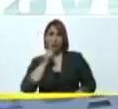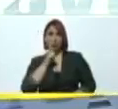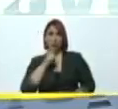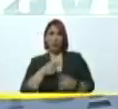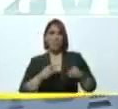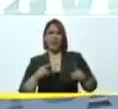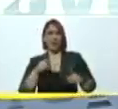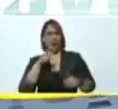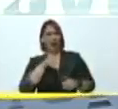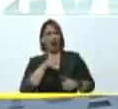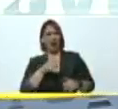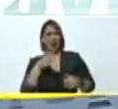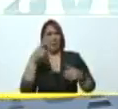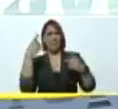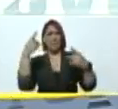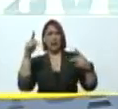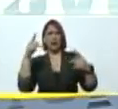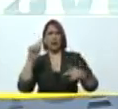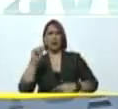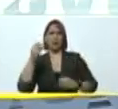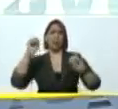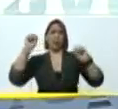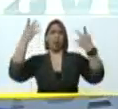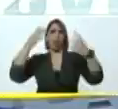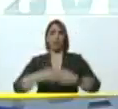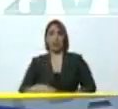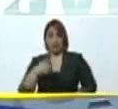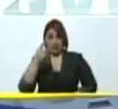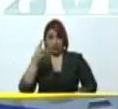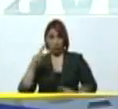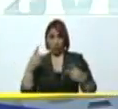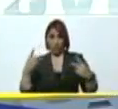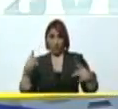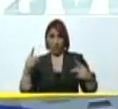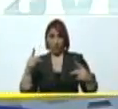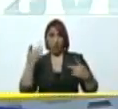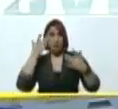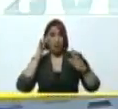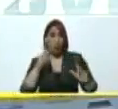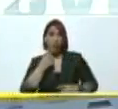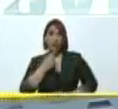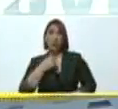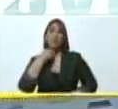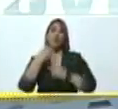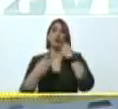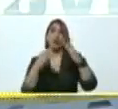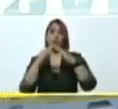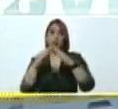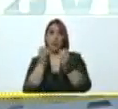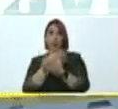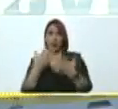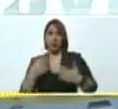aquí lo reivindican, primer párrafo, segundo párrafo, según dijo un vocero de la Casa Blanca,